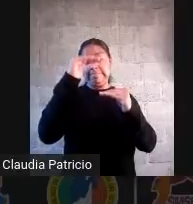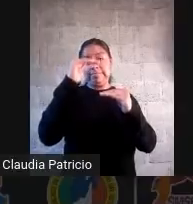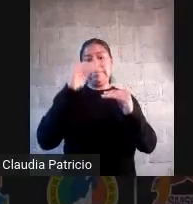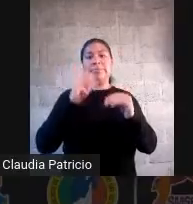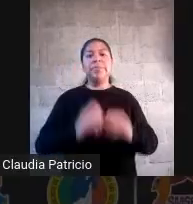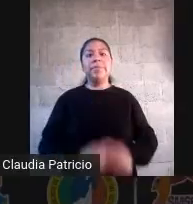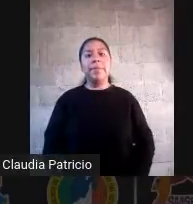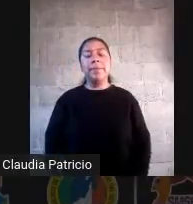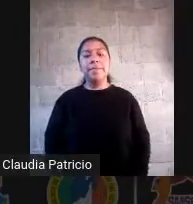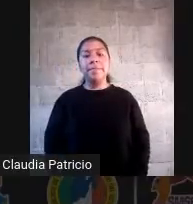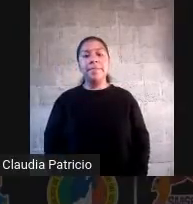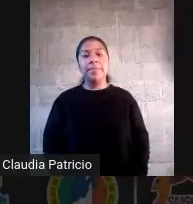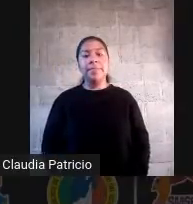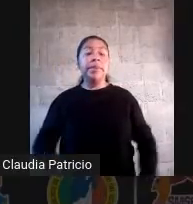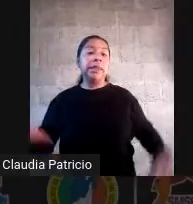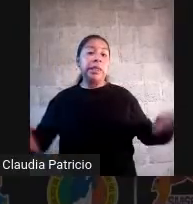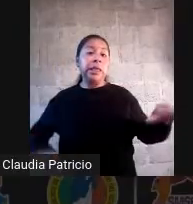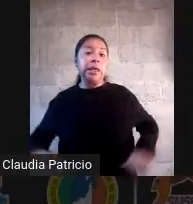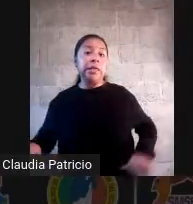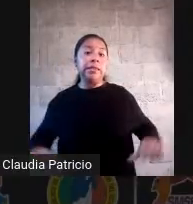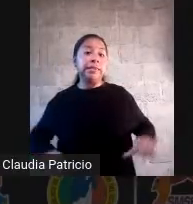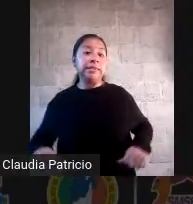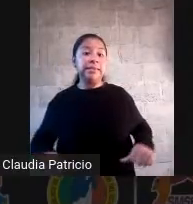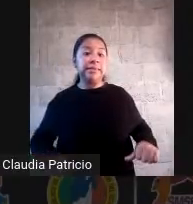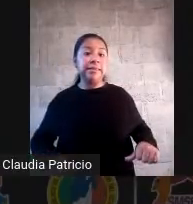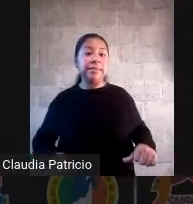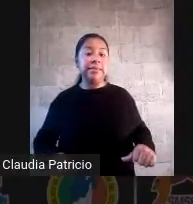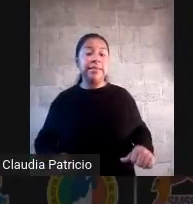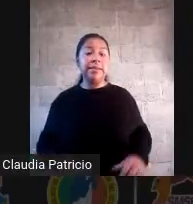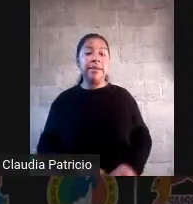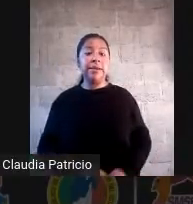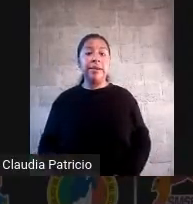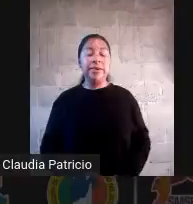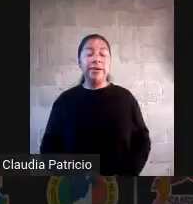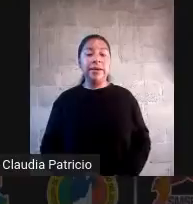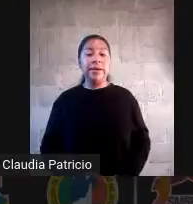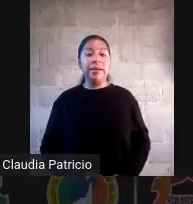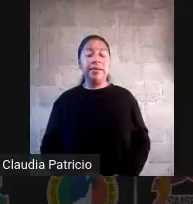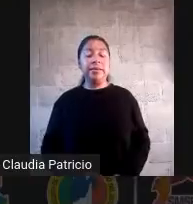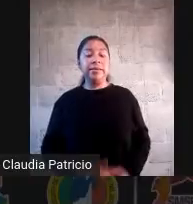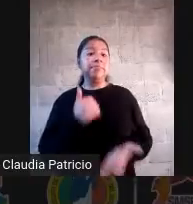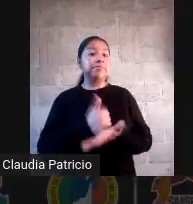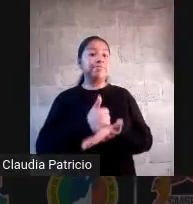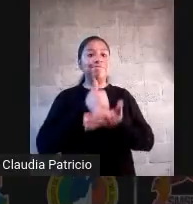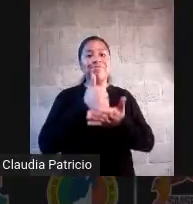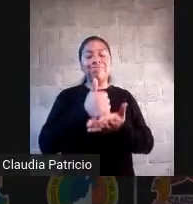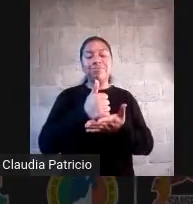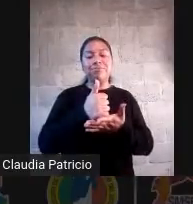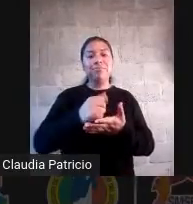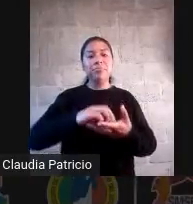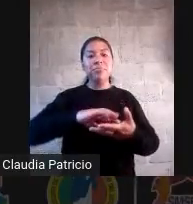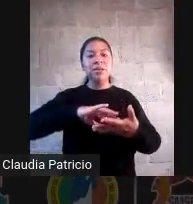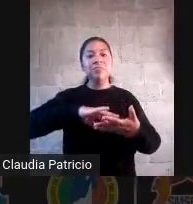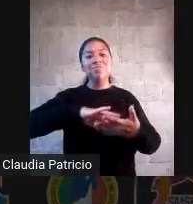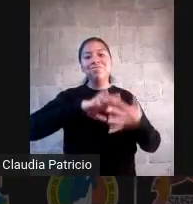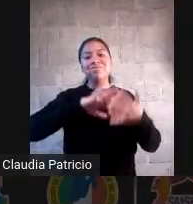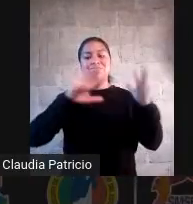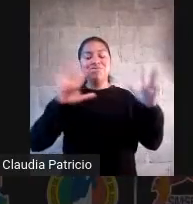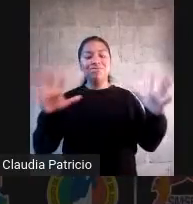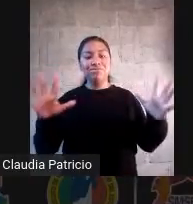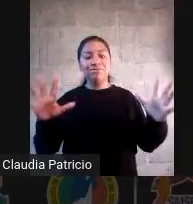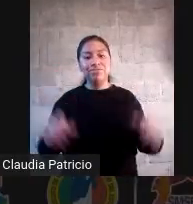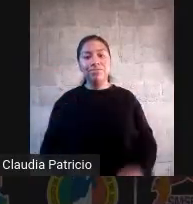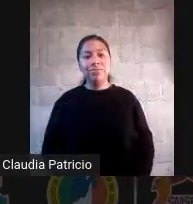habla de estrategias didácticas que ya permiten la transversalidad y garantizan el desarrollo de